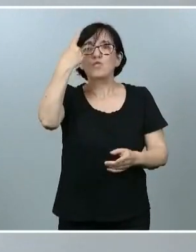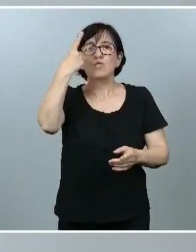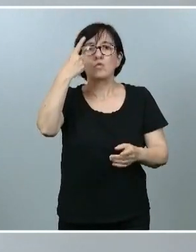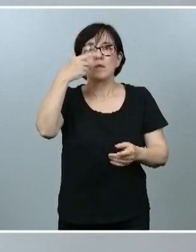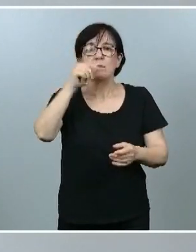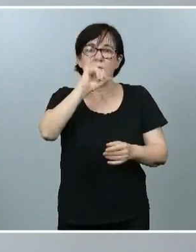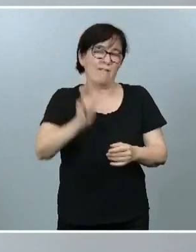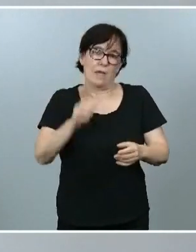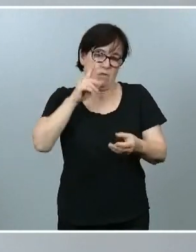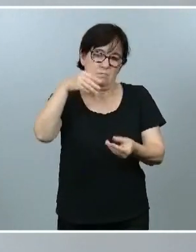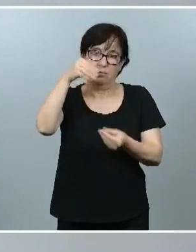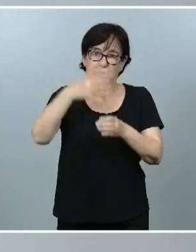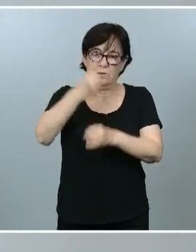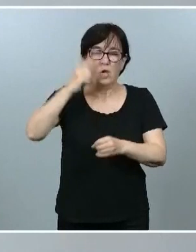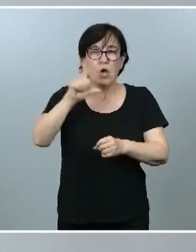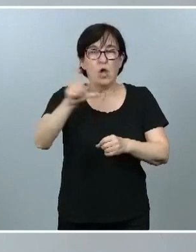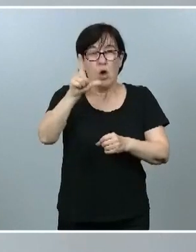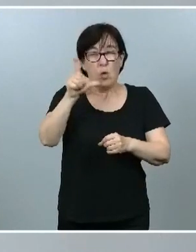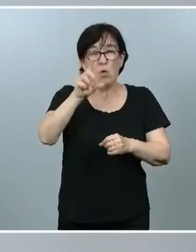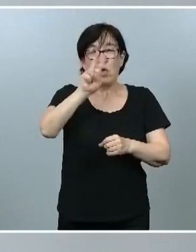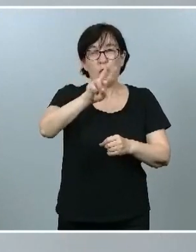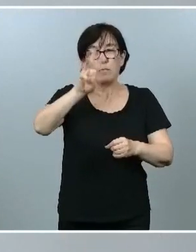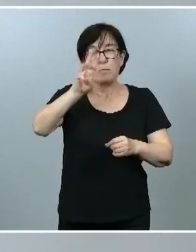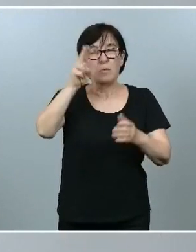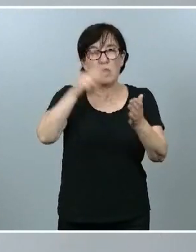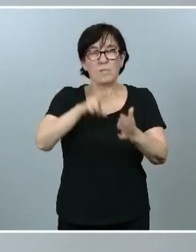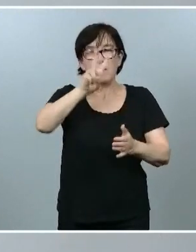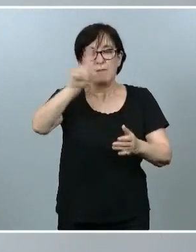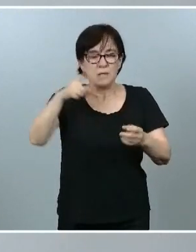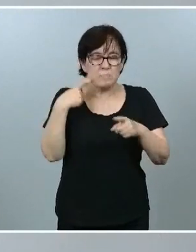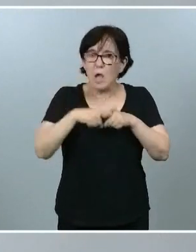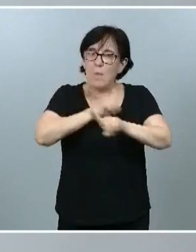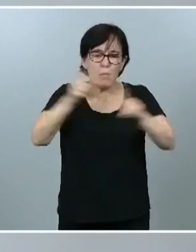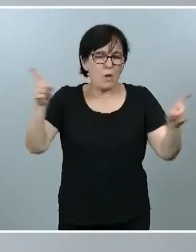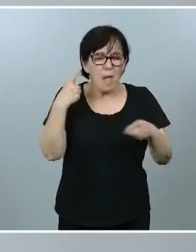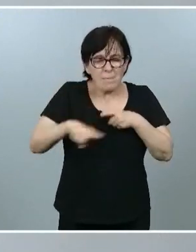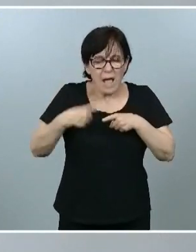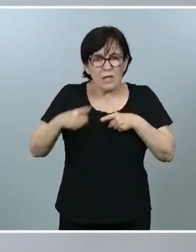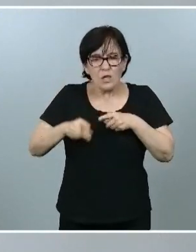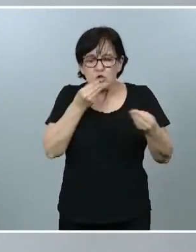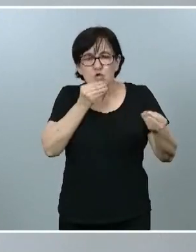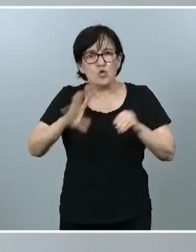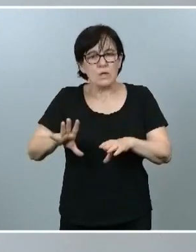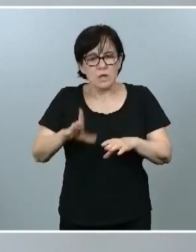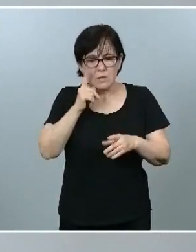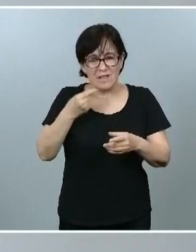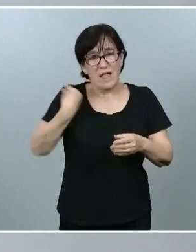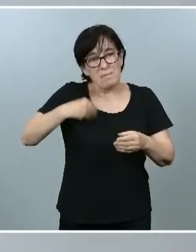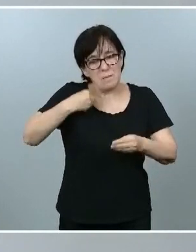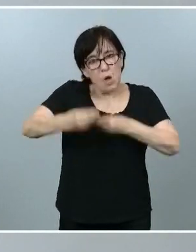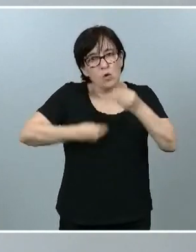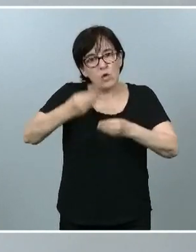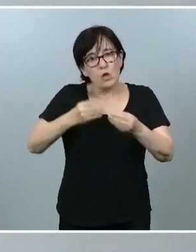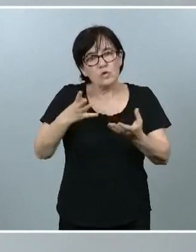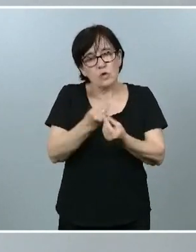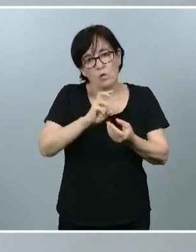2021, se proíben determinados artículos que cuentan con materiales que permiten a sustitución desa mesma utilidade con outro tipo de